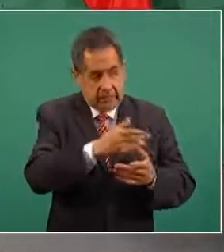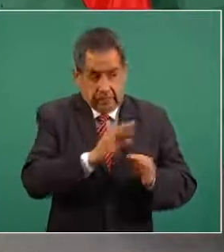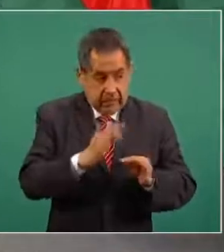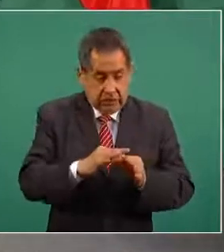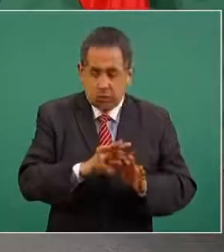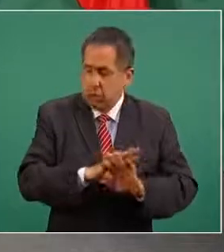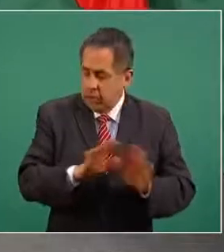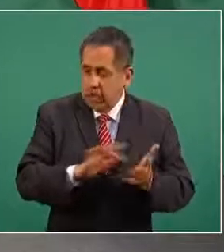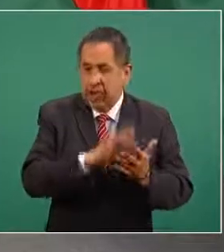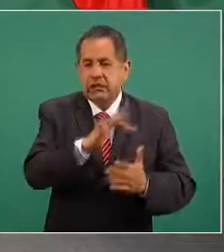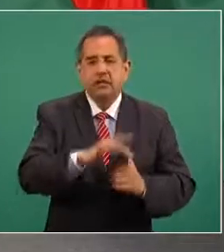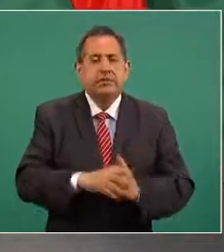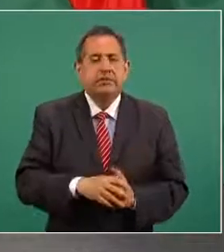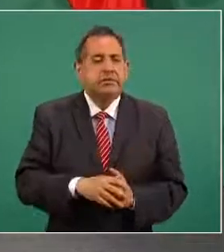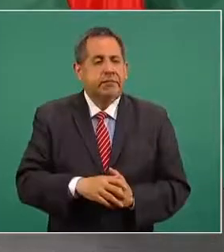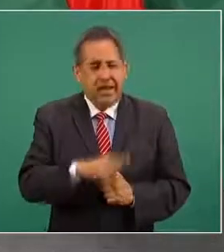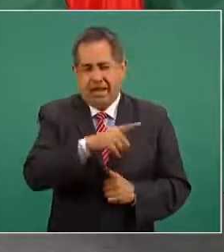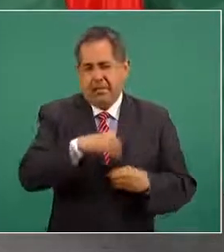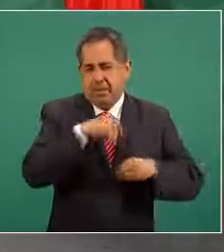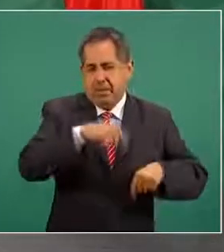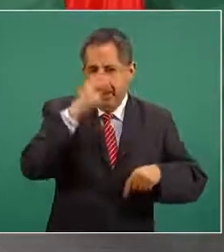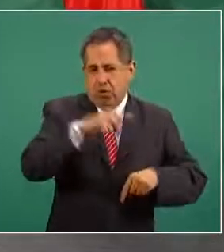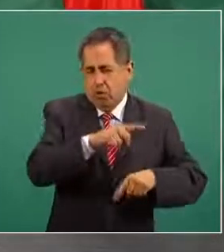de Estados Unidos en México